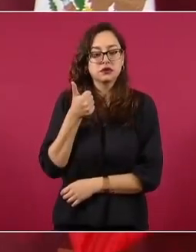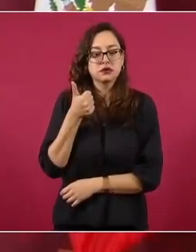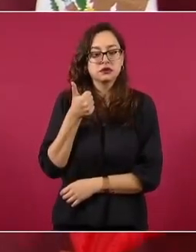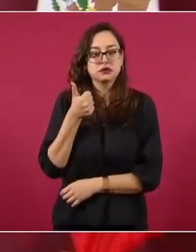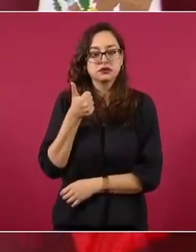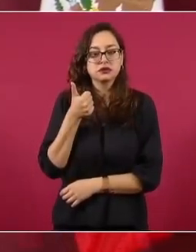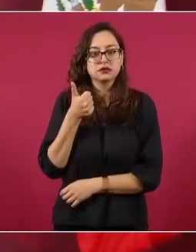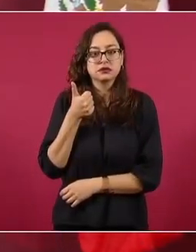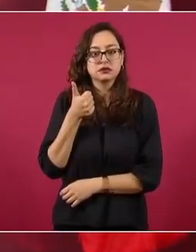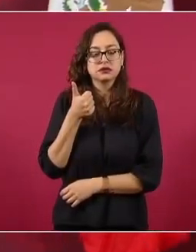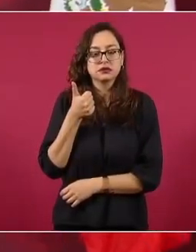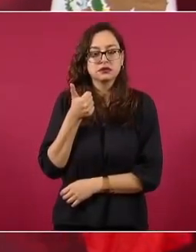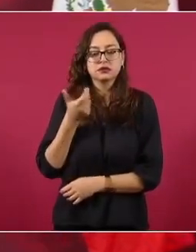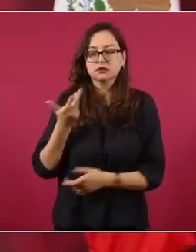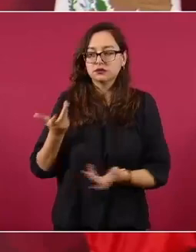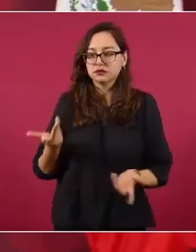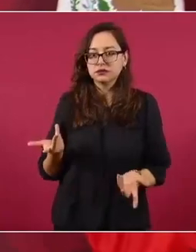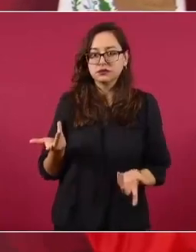¿qué les daban